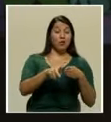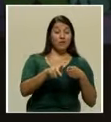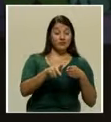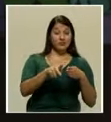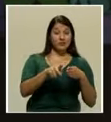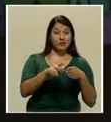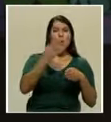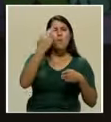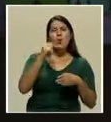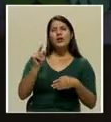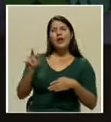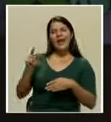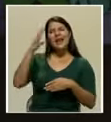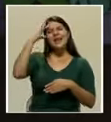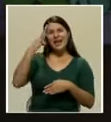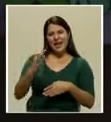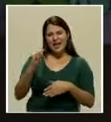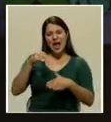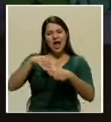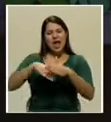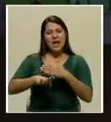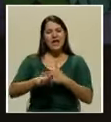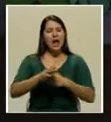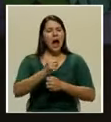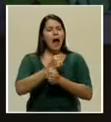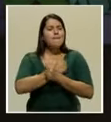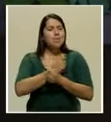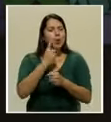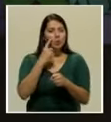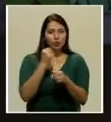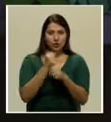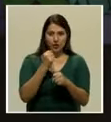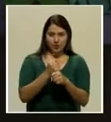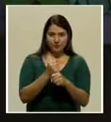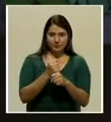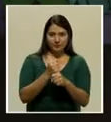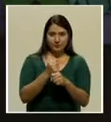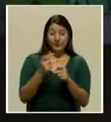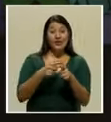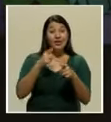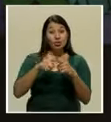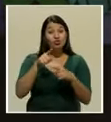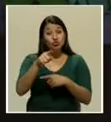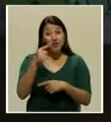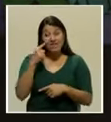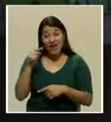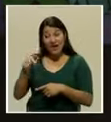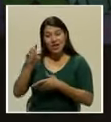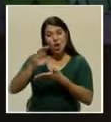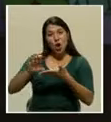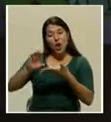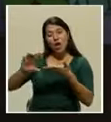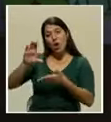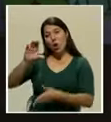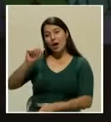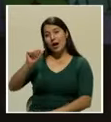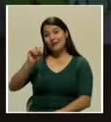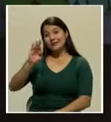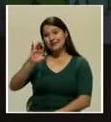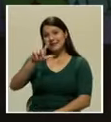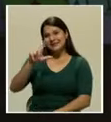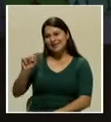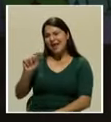porque él creía en las vocaciones, una vocación de vocación. Entonces, vos ves que el Castella son